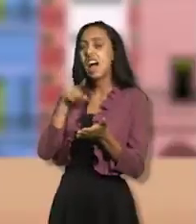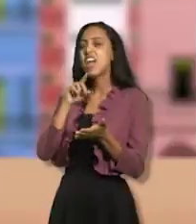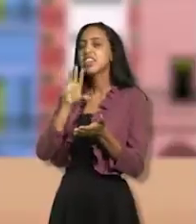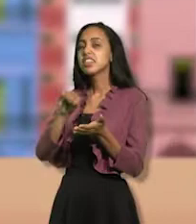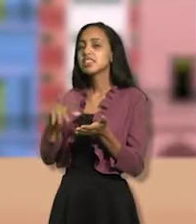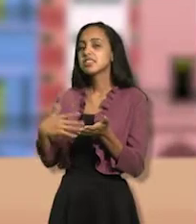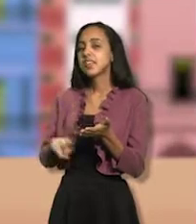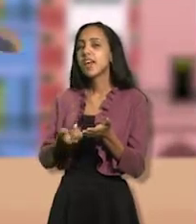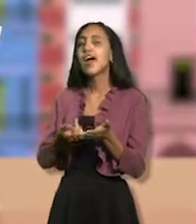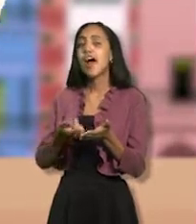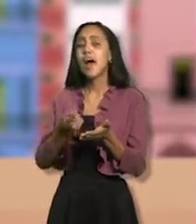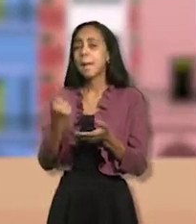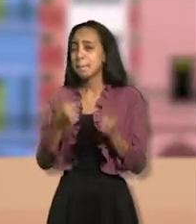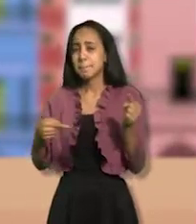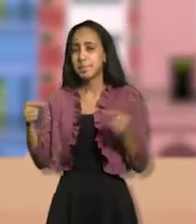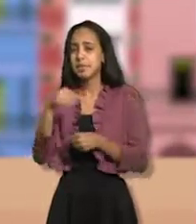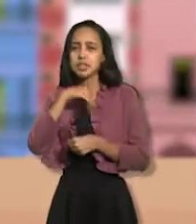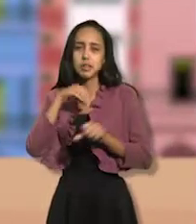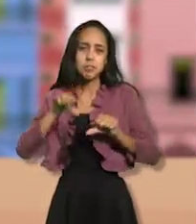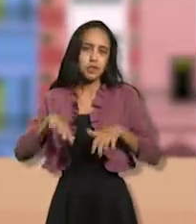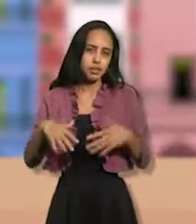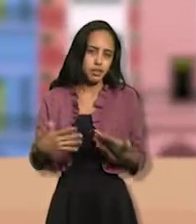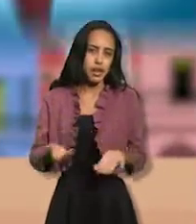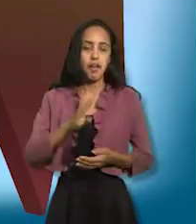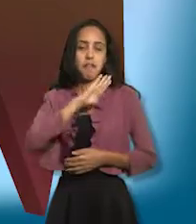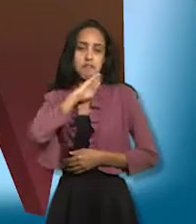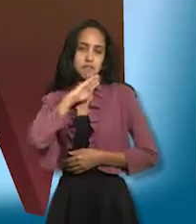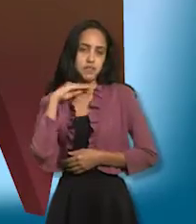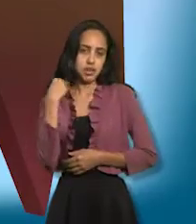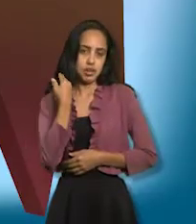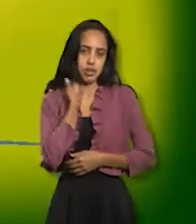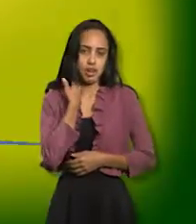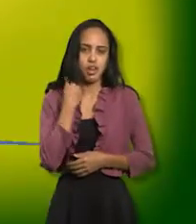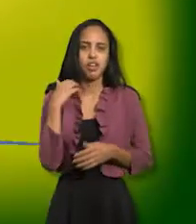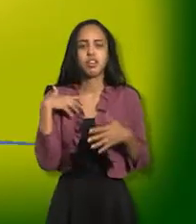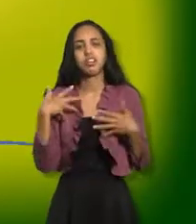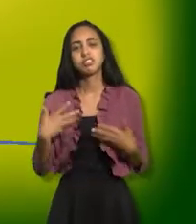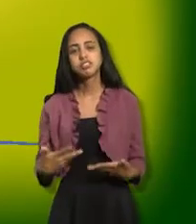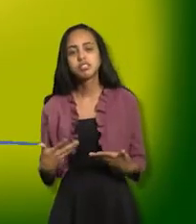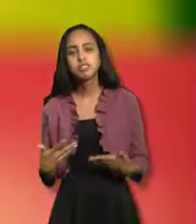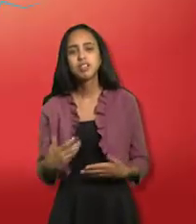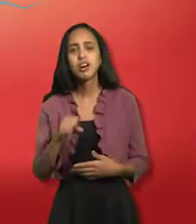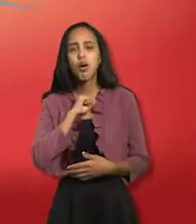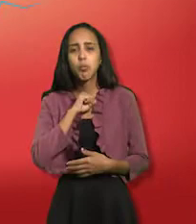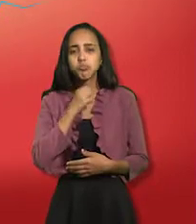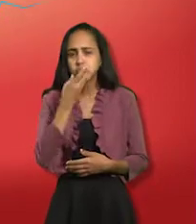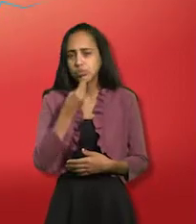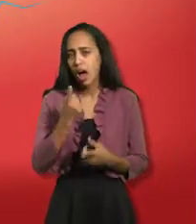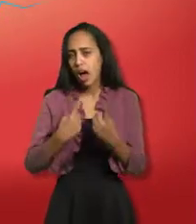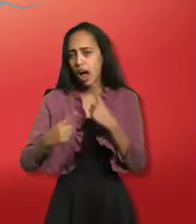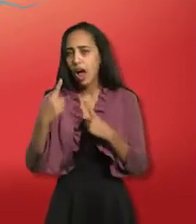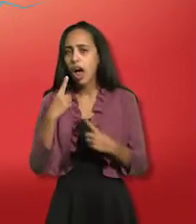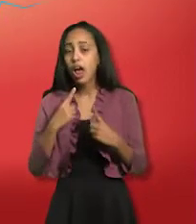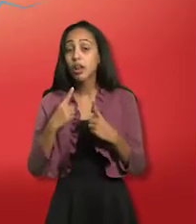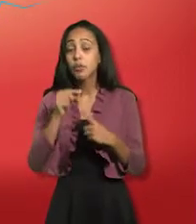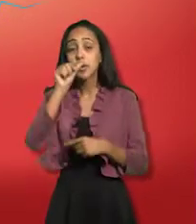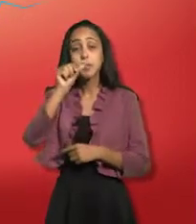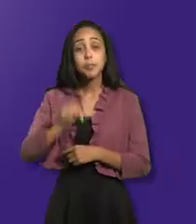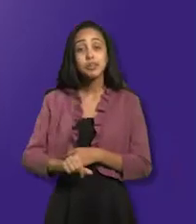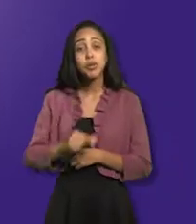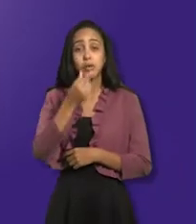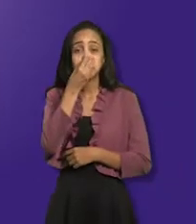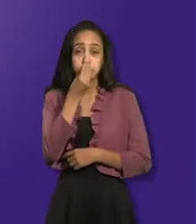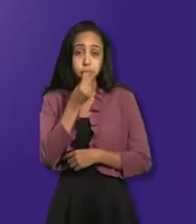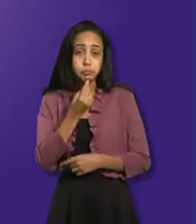mira! Aquí dice que los síntomas más comunes son fiebre, cansancio, tos seca y, en algunos